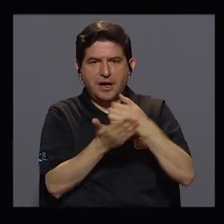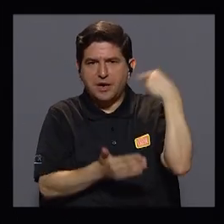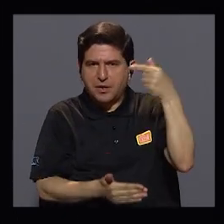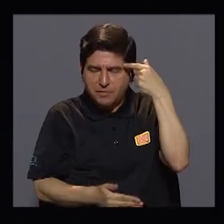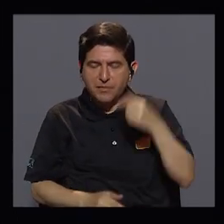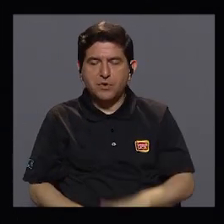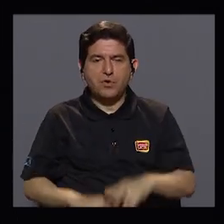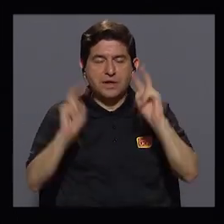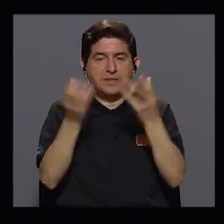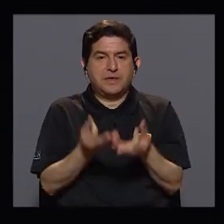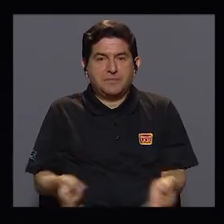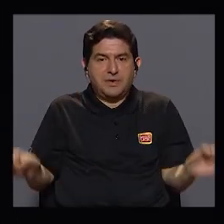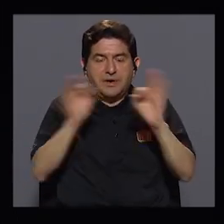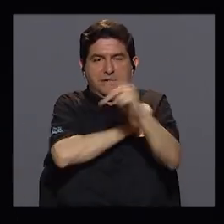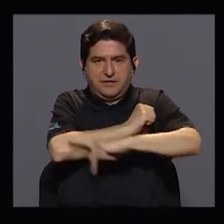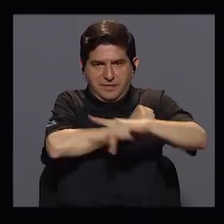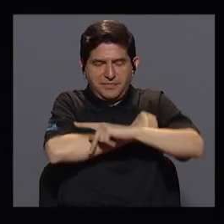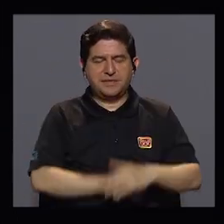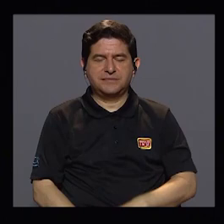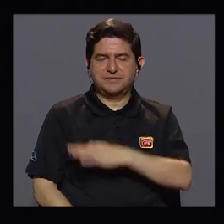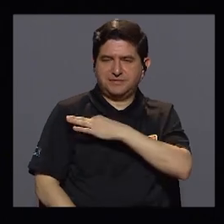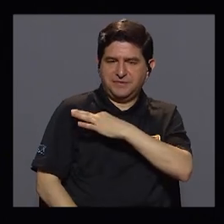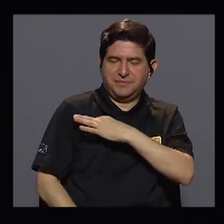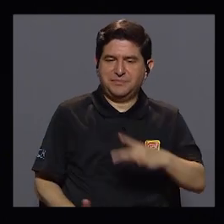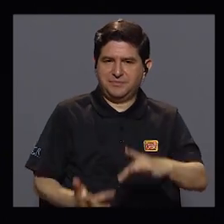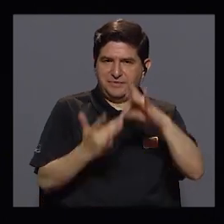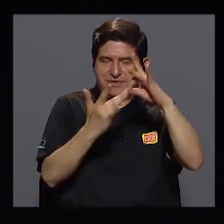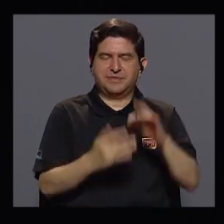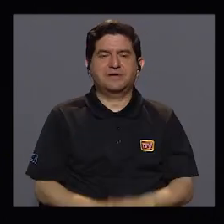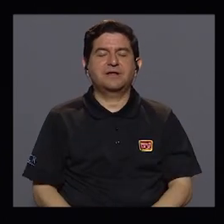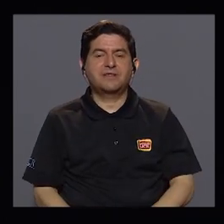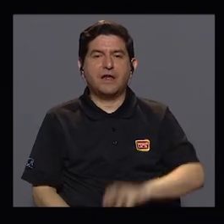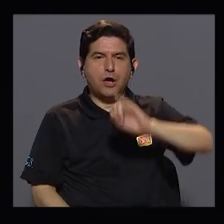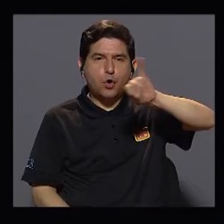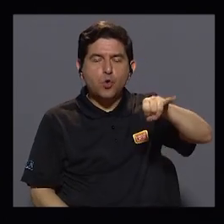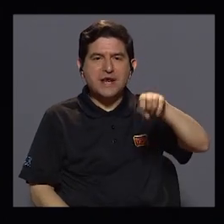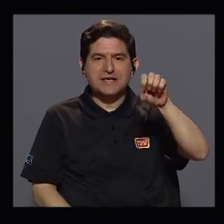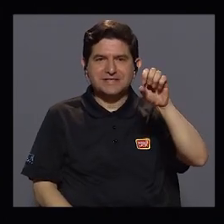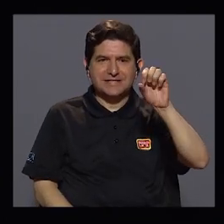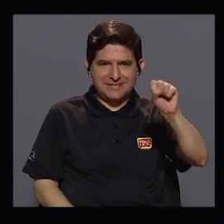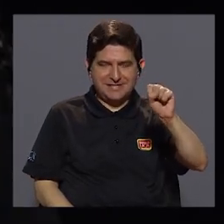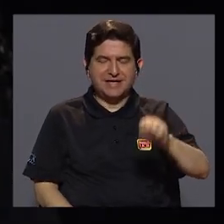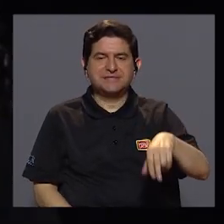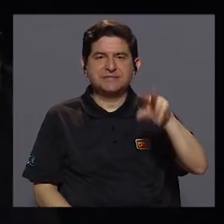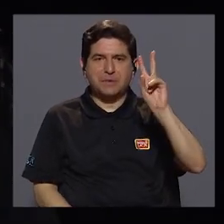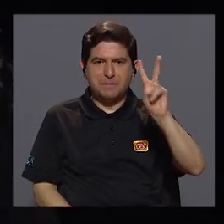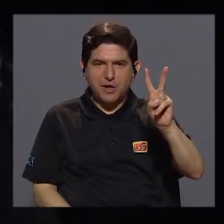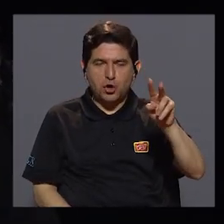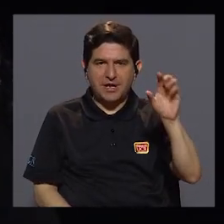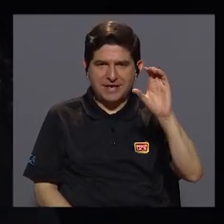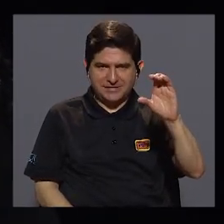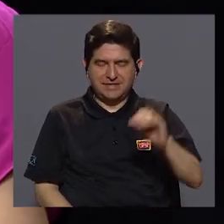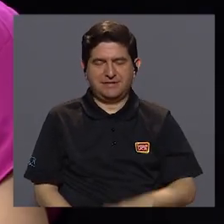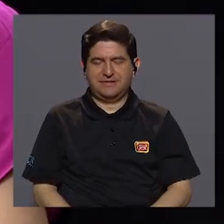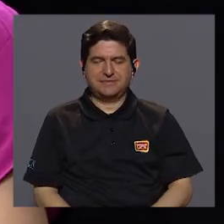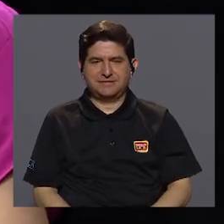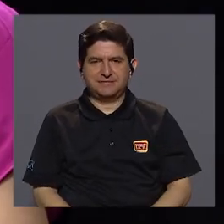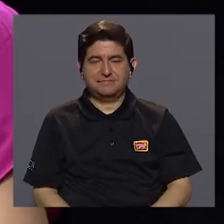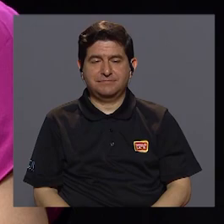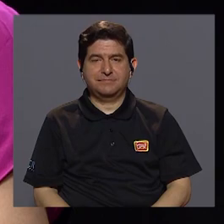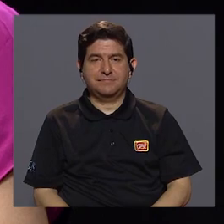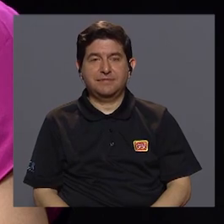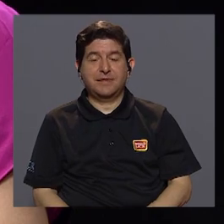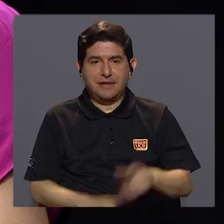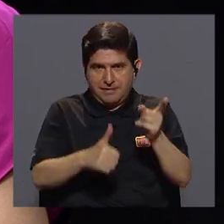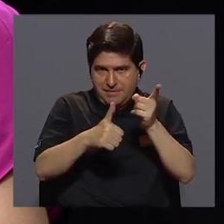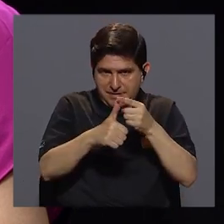convierte en el tema país. Tenemos invitadas especiales, doña Julissa Sáenz y Verónica Cerdas. Doña Julissa también,